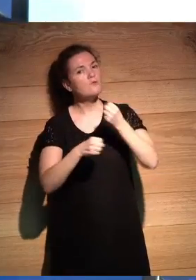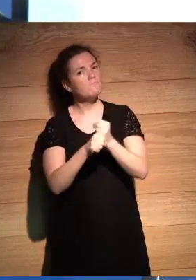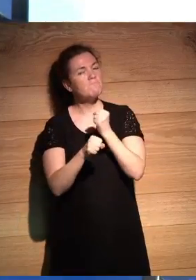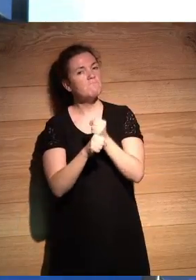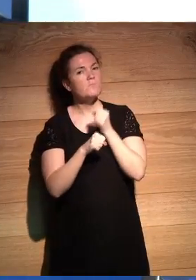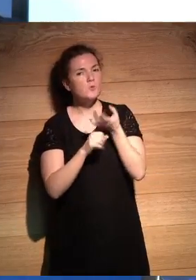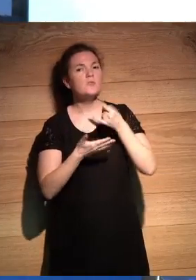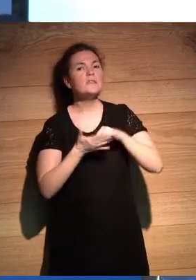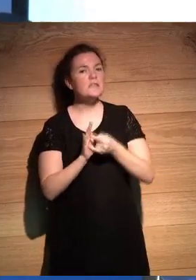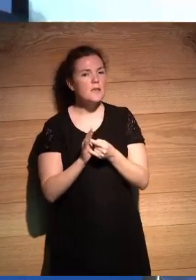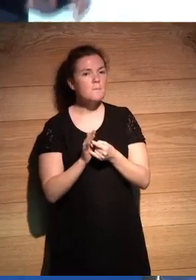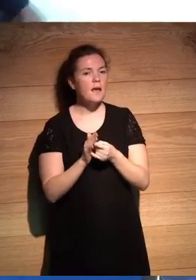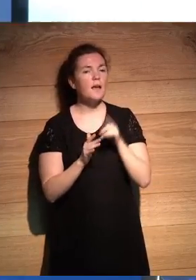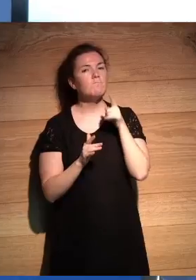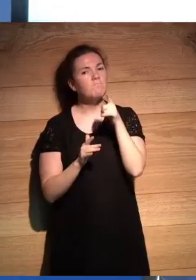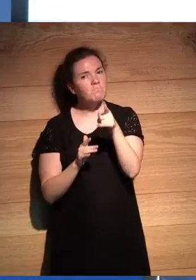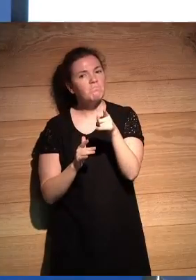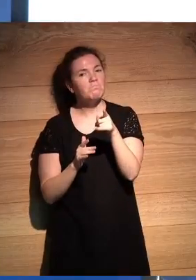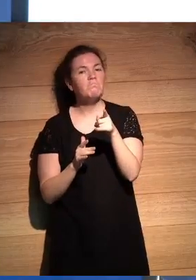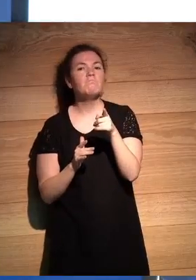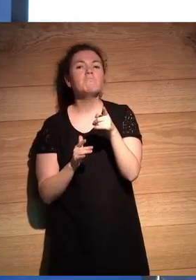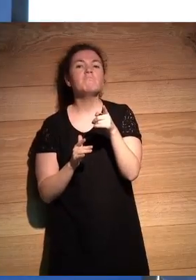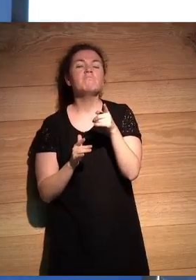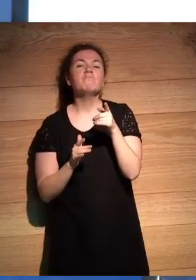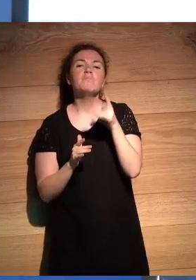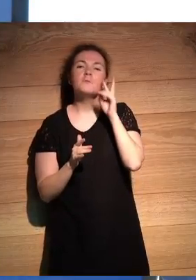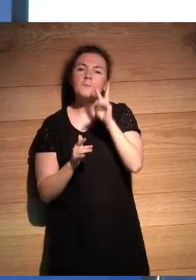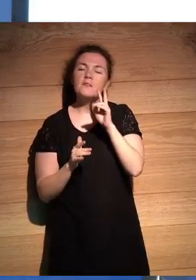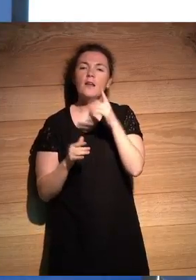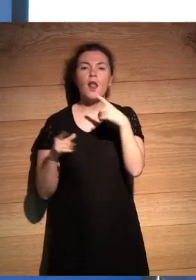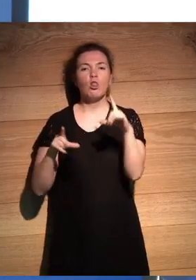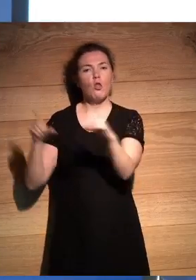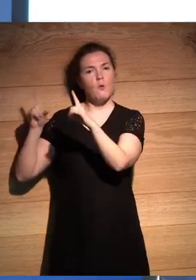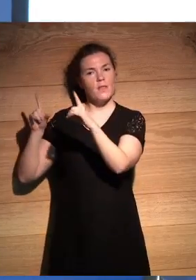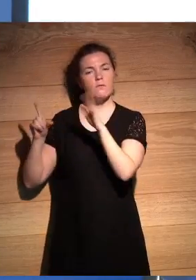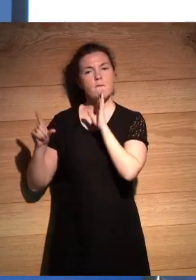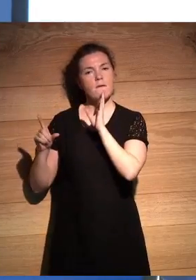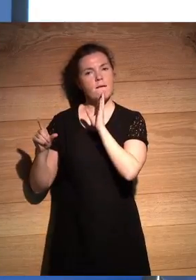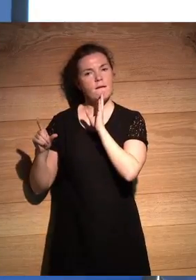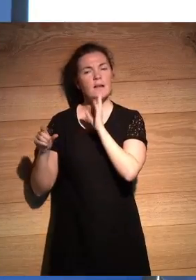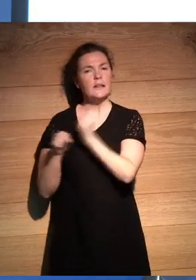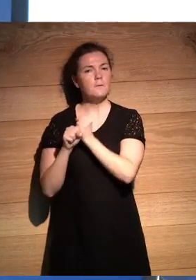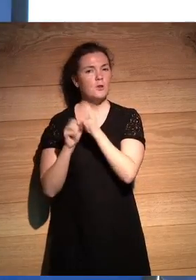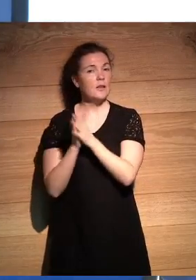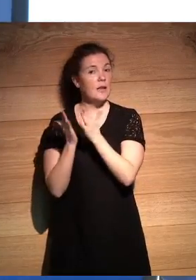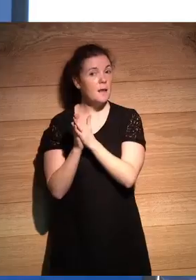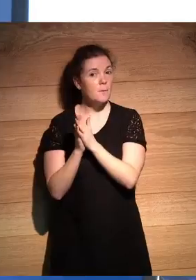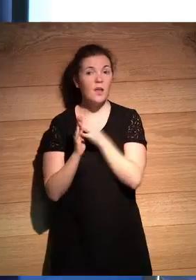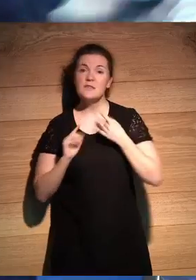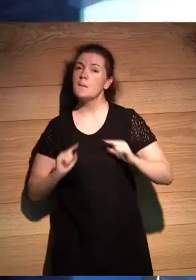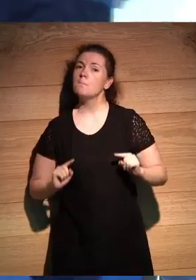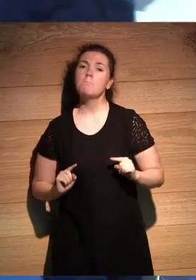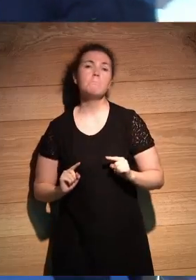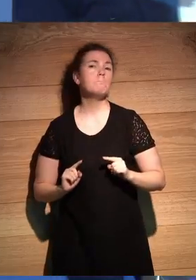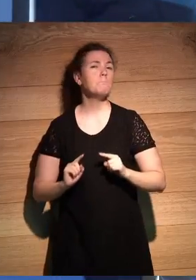sistematización de lo que veis en el documento que os enseñaba, en el trabajo del libro, del primer